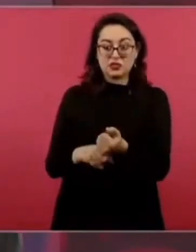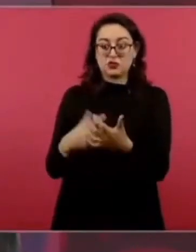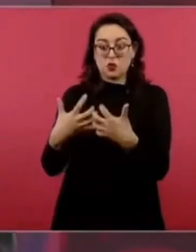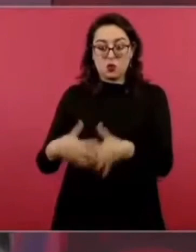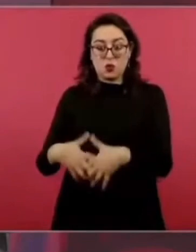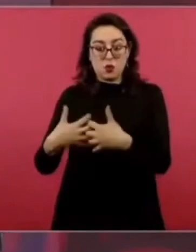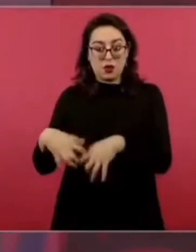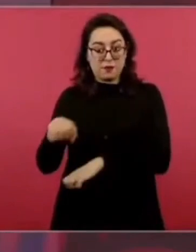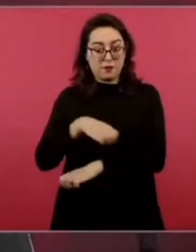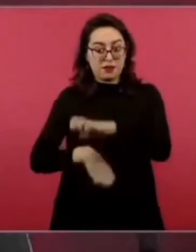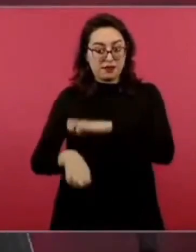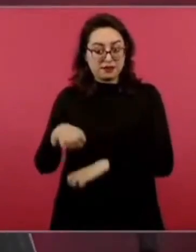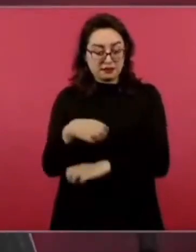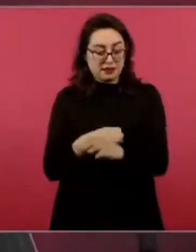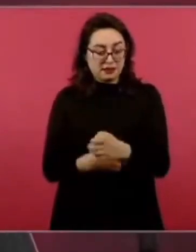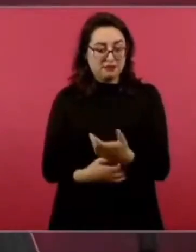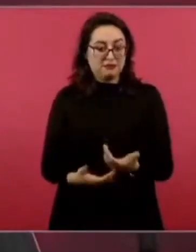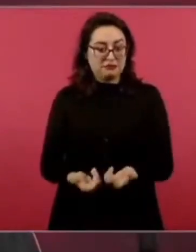altos hornos.